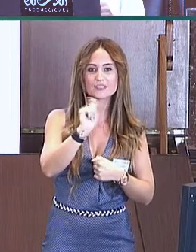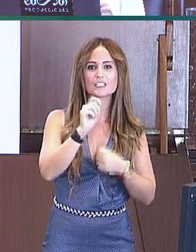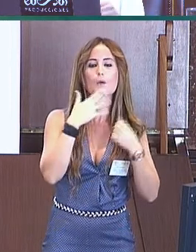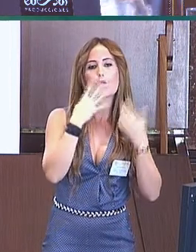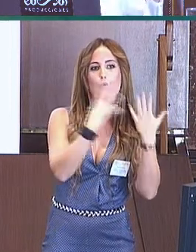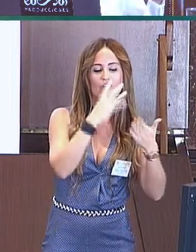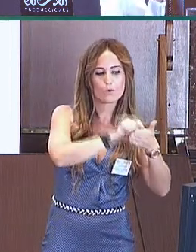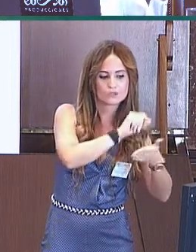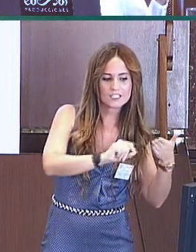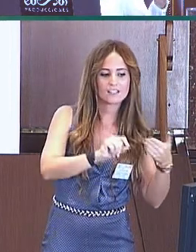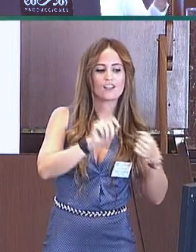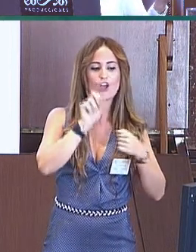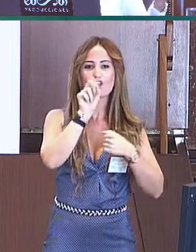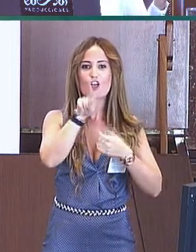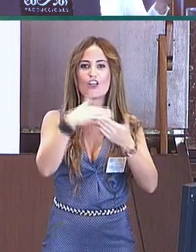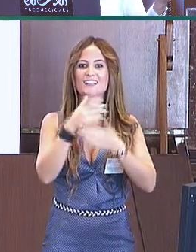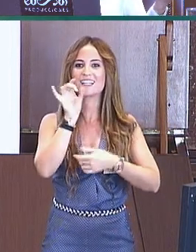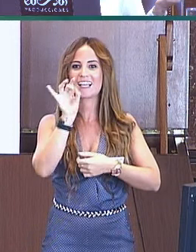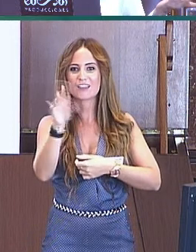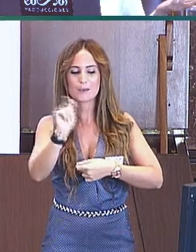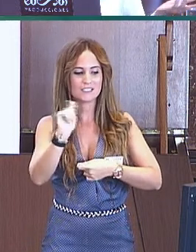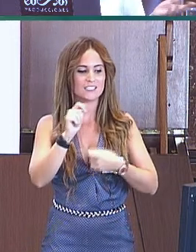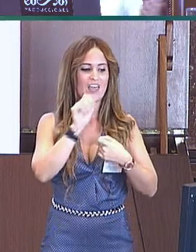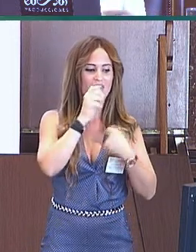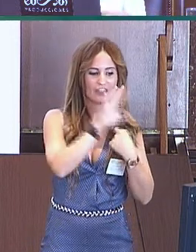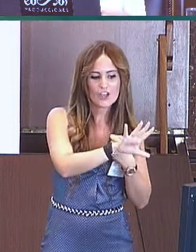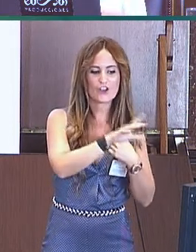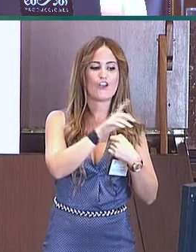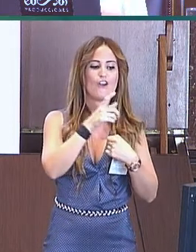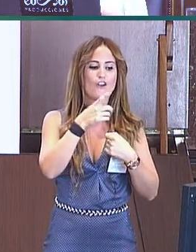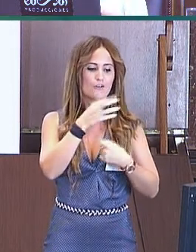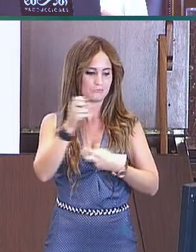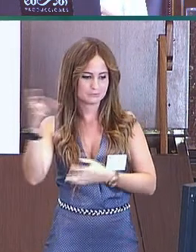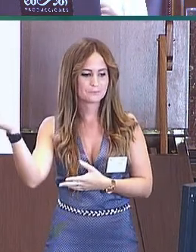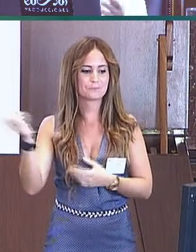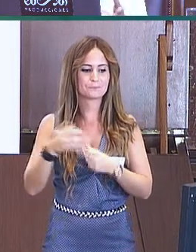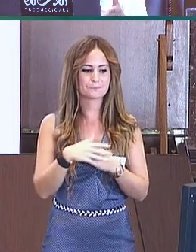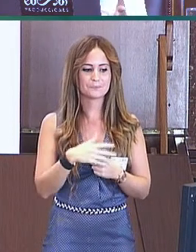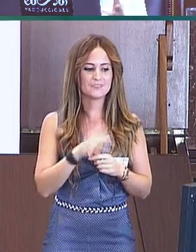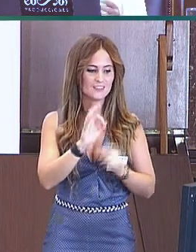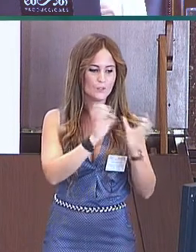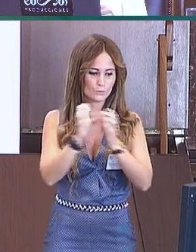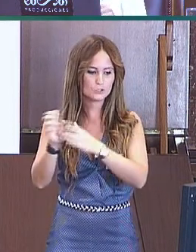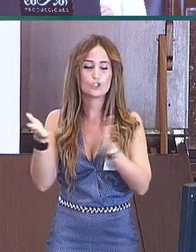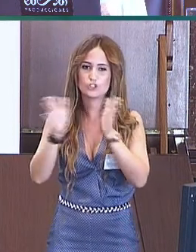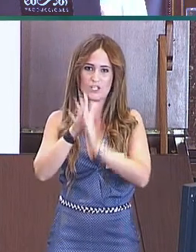y tenéis también los cuestionarios que tenemos recogidos en cada uno de los intervalos. En total, se han recogido 51 registros.